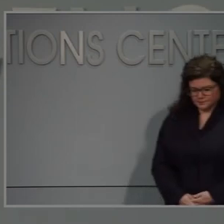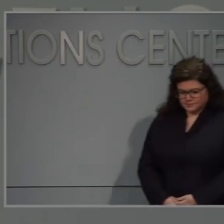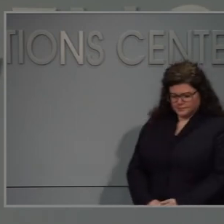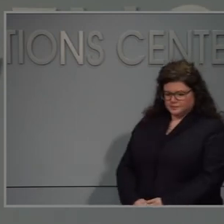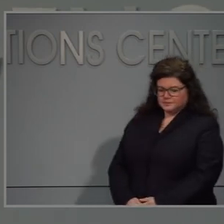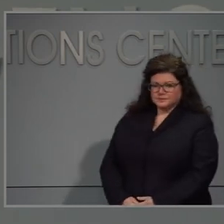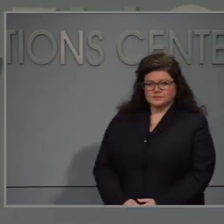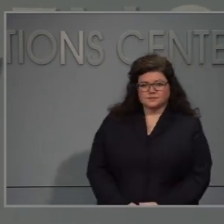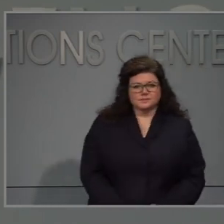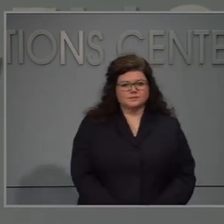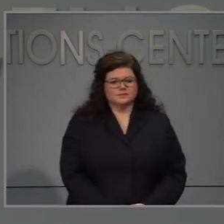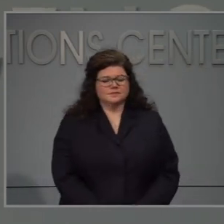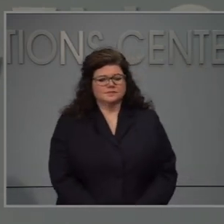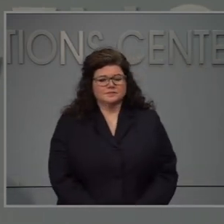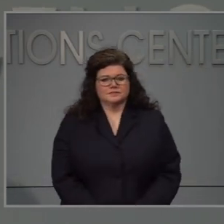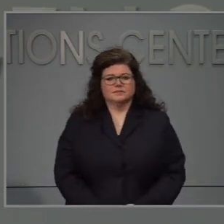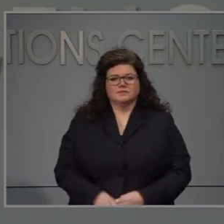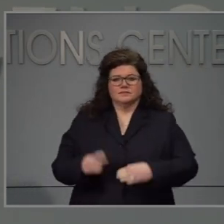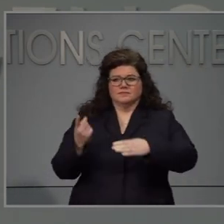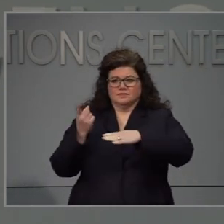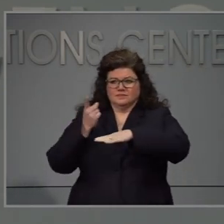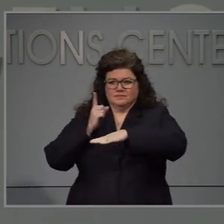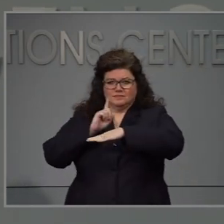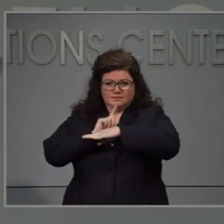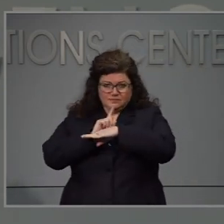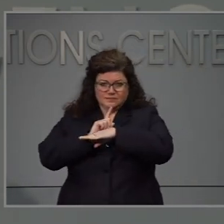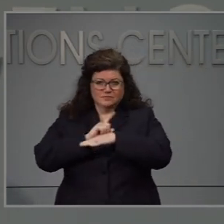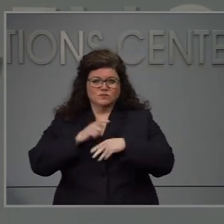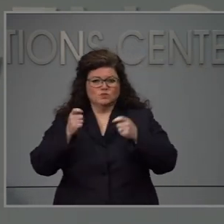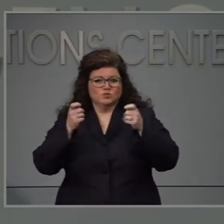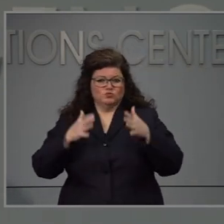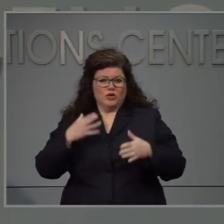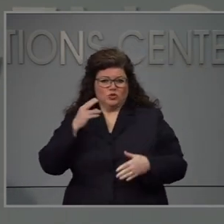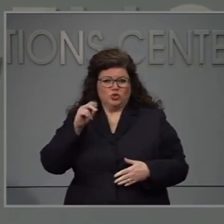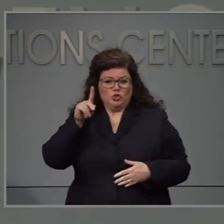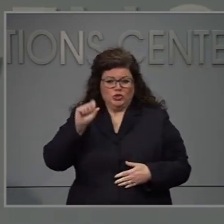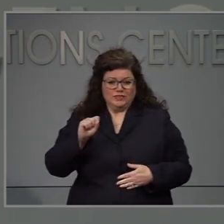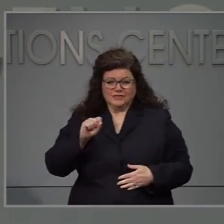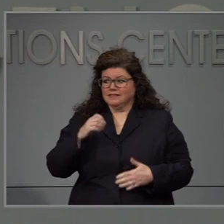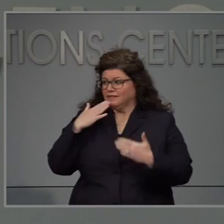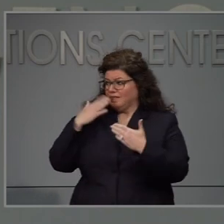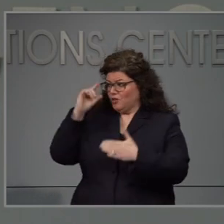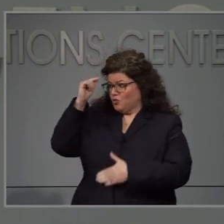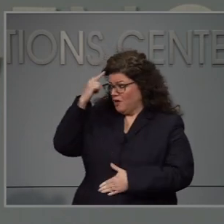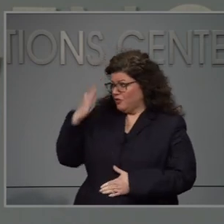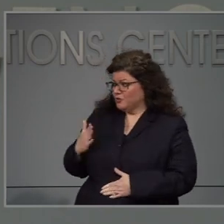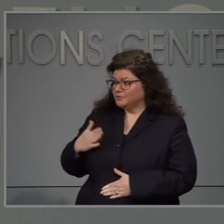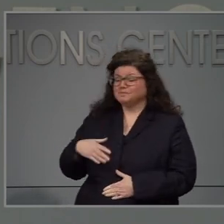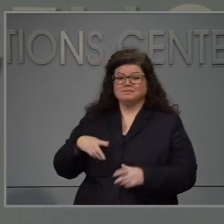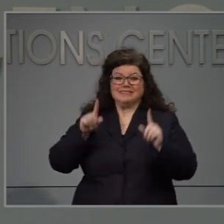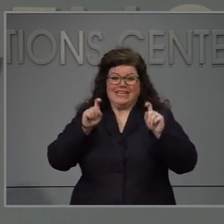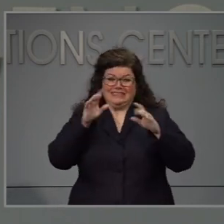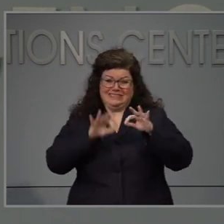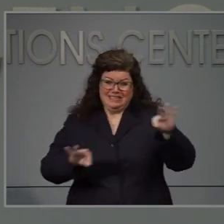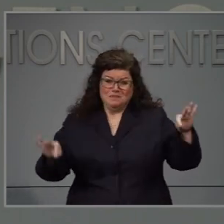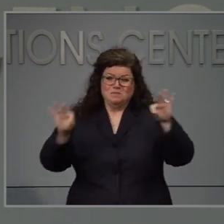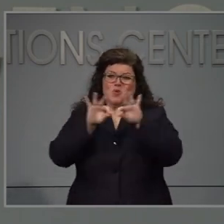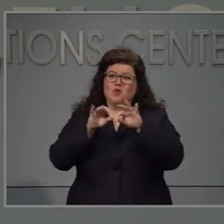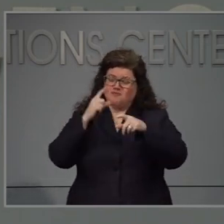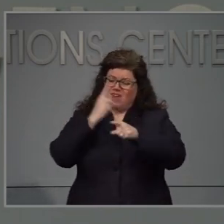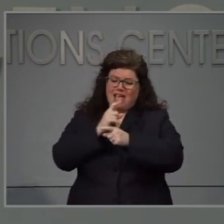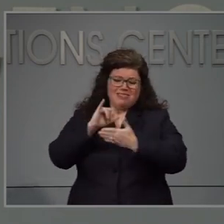gracias gobernador gracias por la pregunta como dijo el gobernador las pruebas forman una parte vital